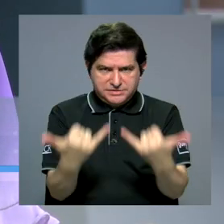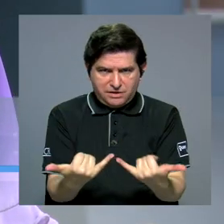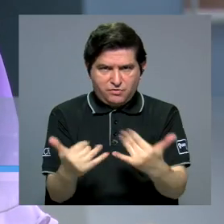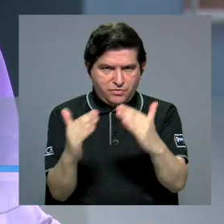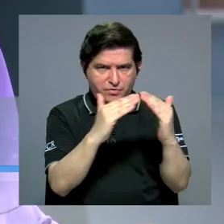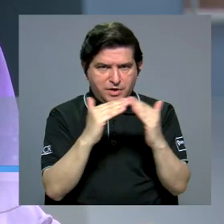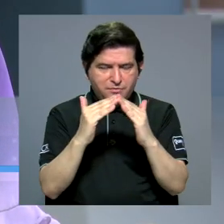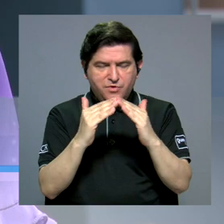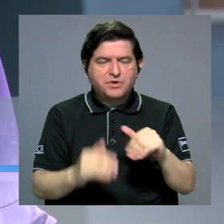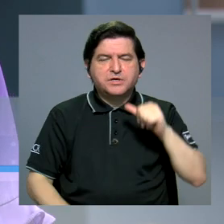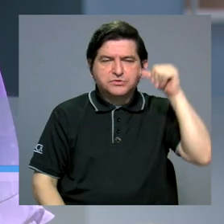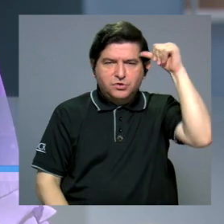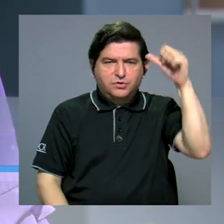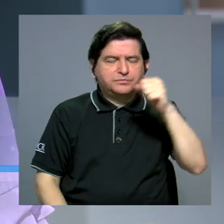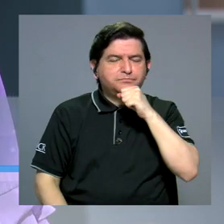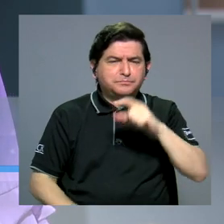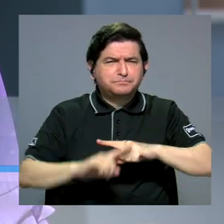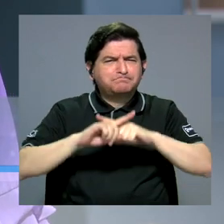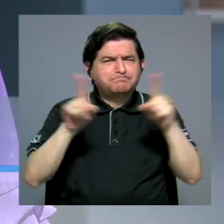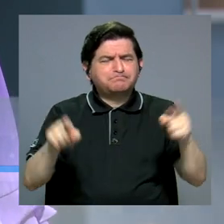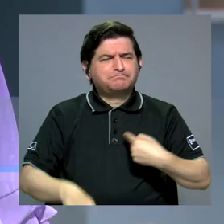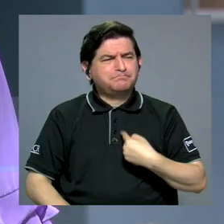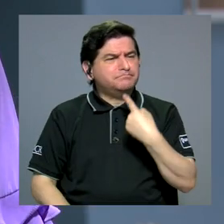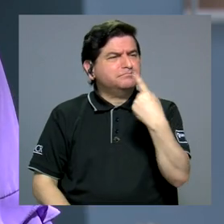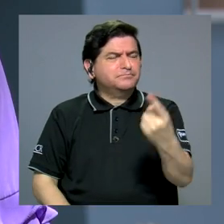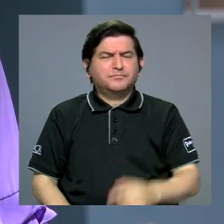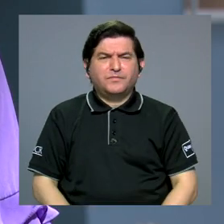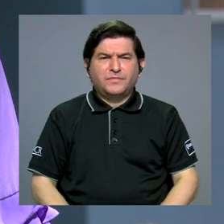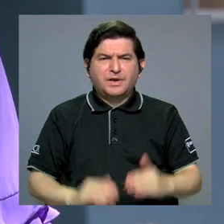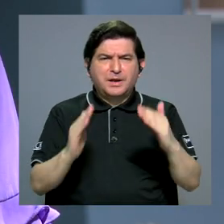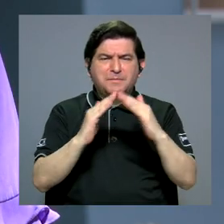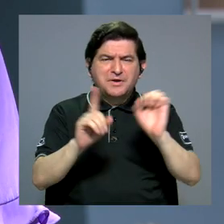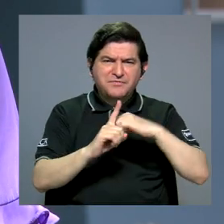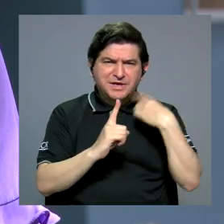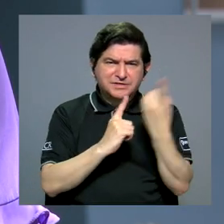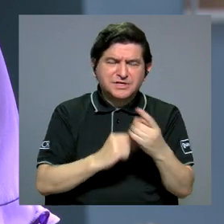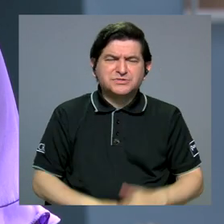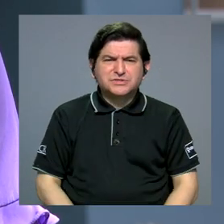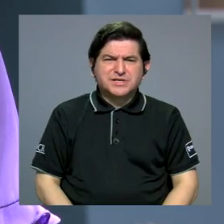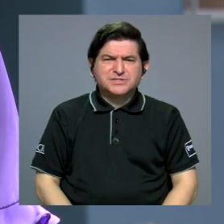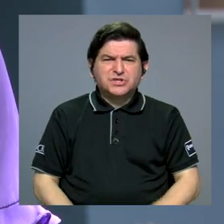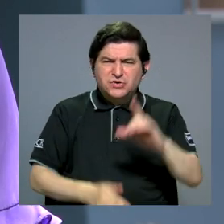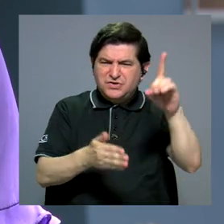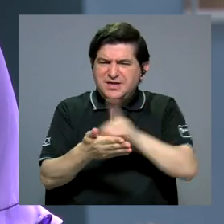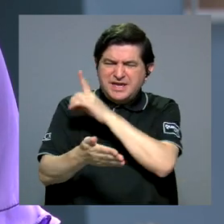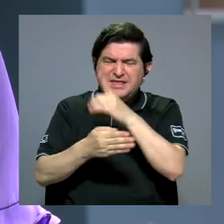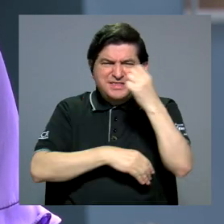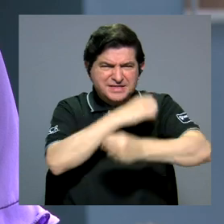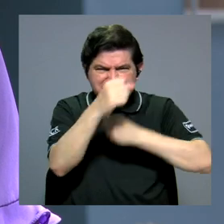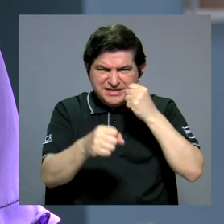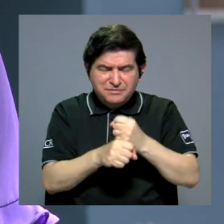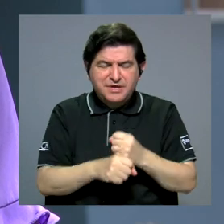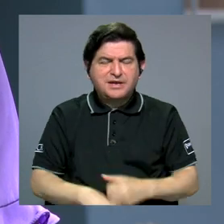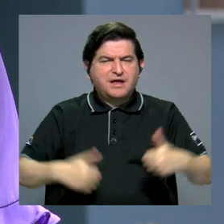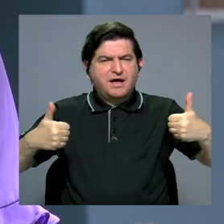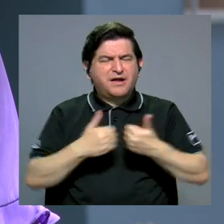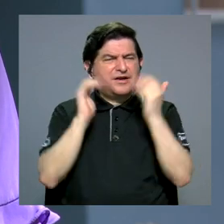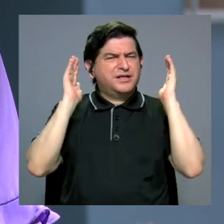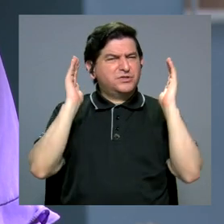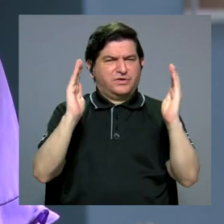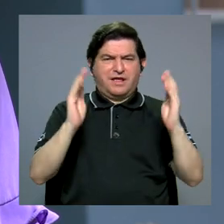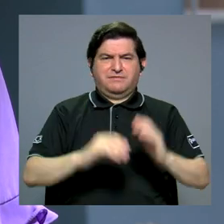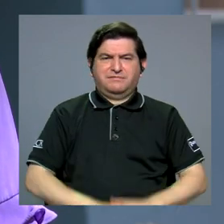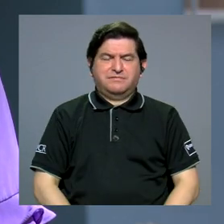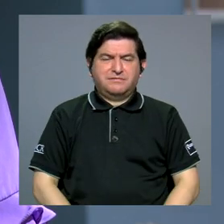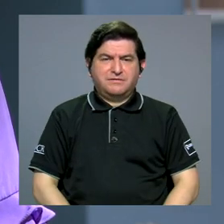momento para la población mayor, pero tendría que decir que vivir en una sociedad edadista es un desafío muy grande.